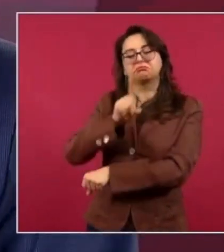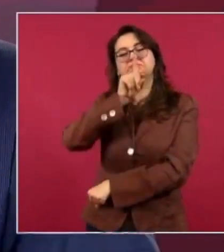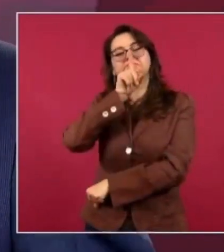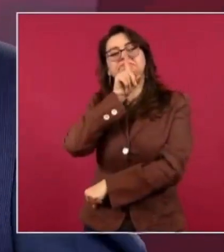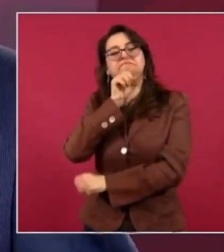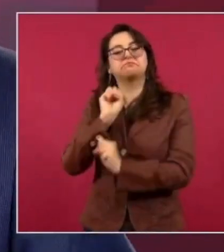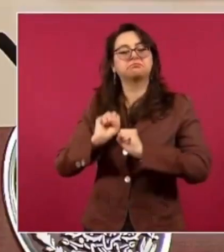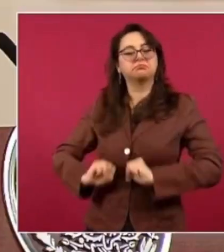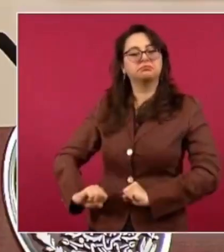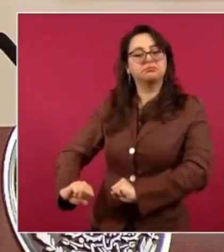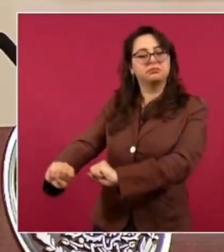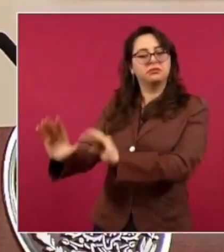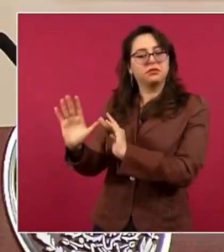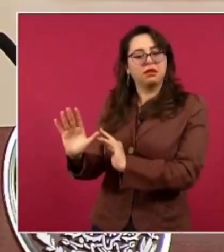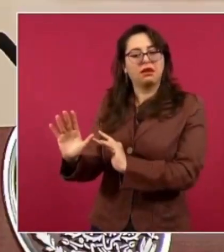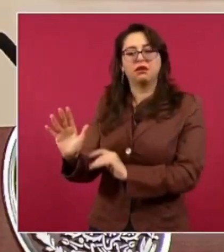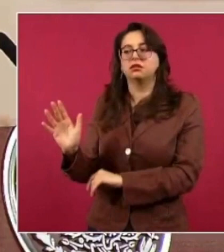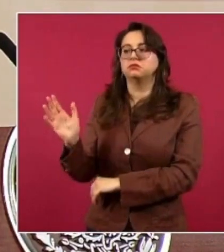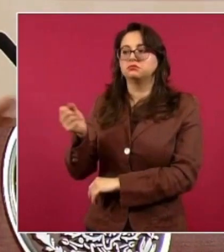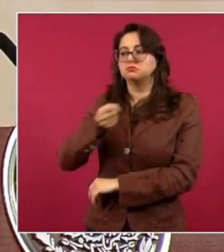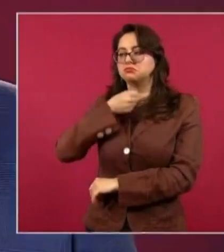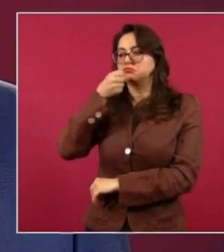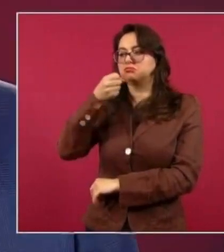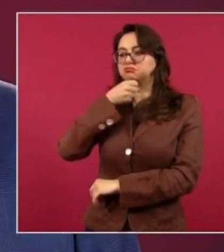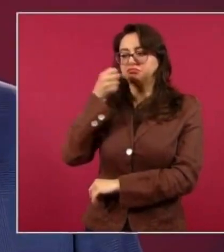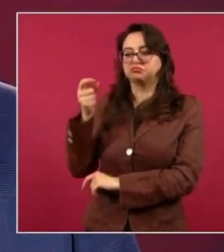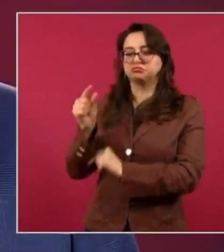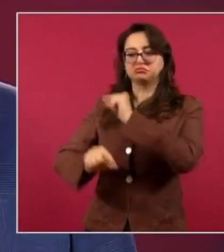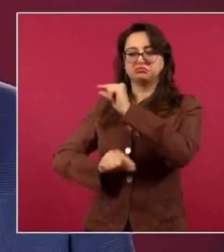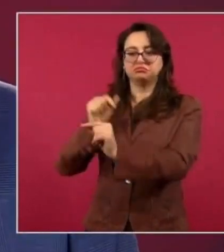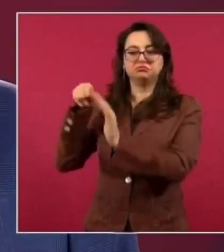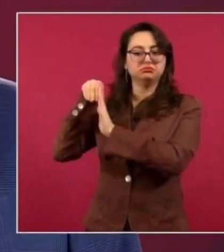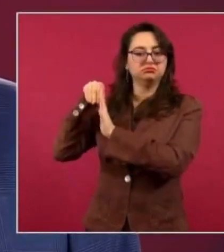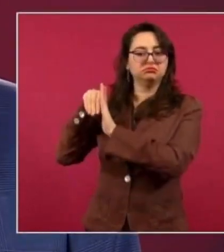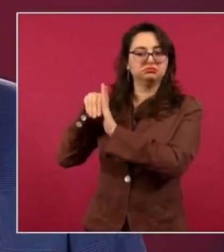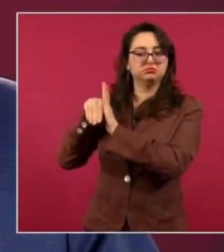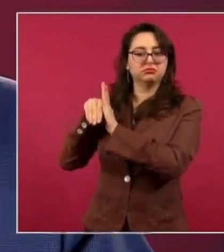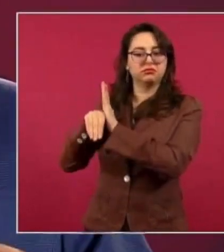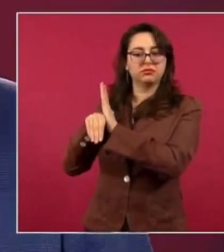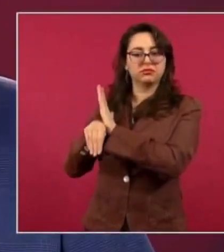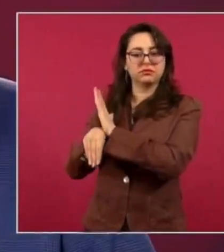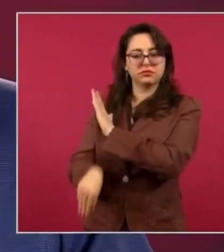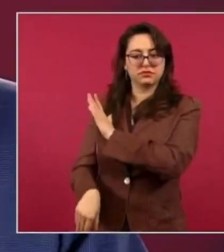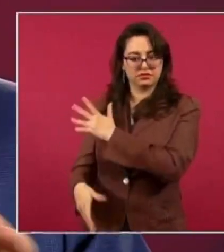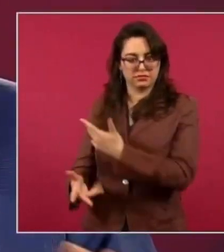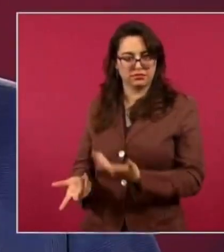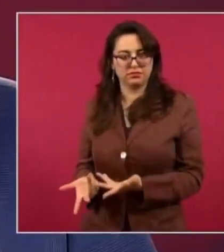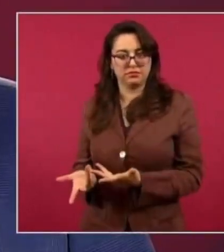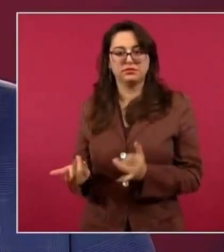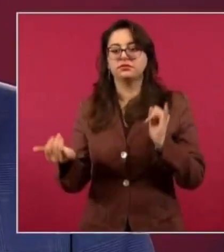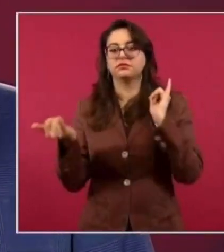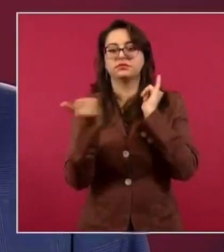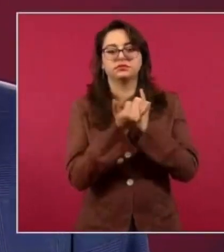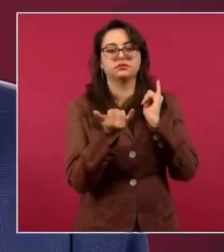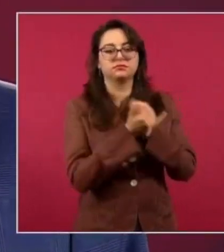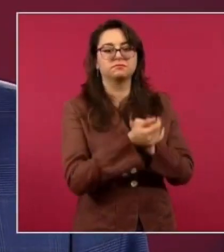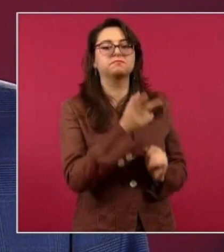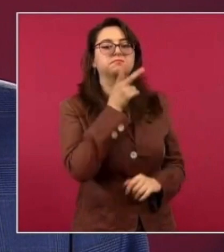de Electricidad se volvieran en chatarra, como lo hicieron con la petroquímica,